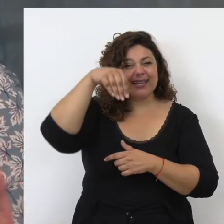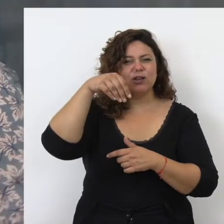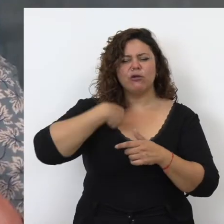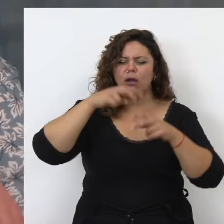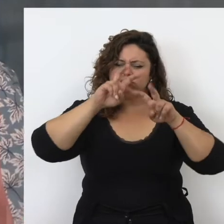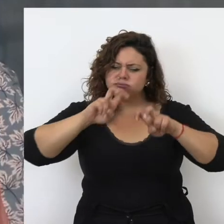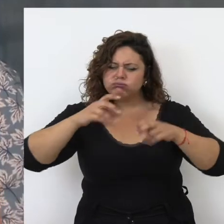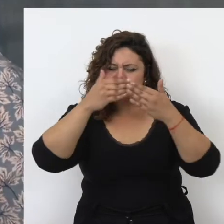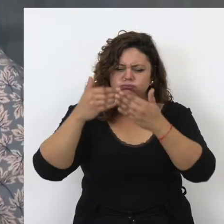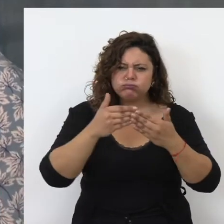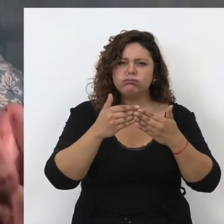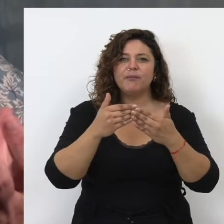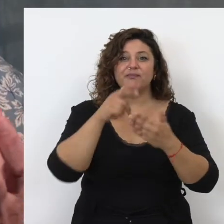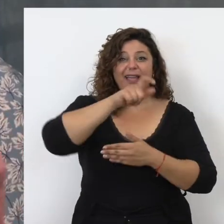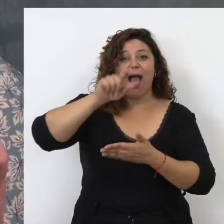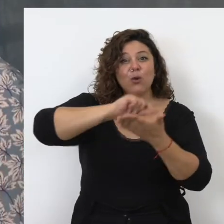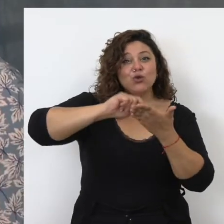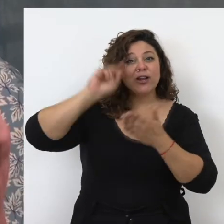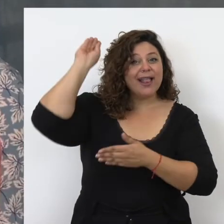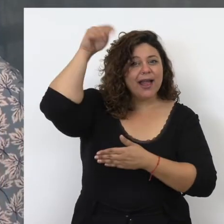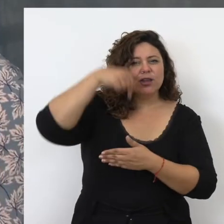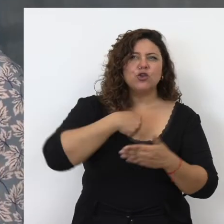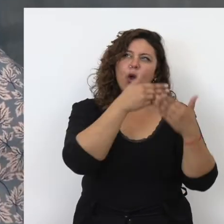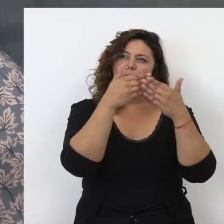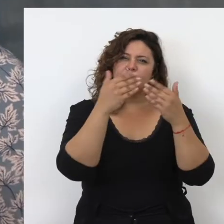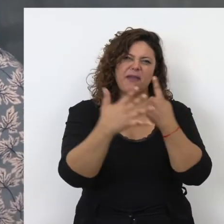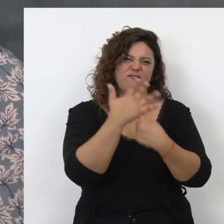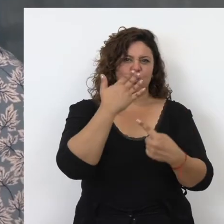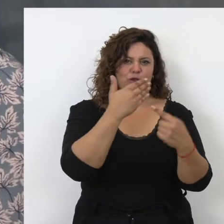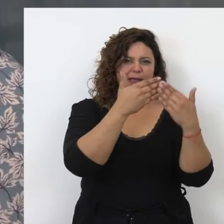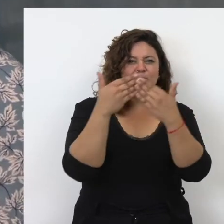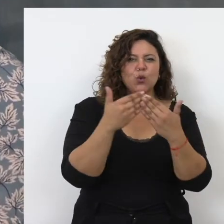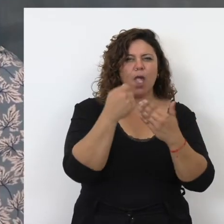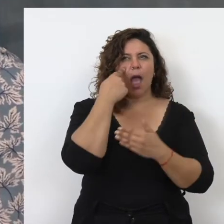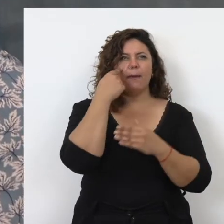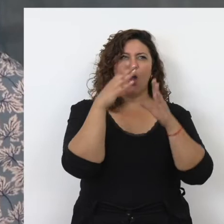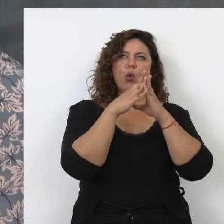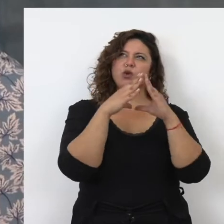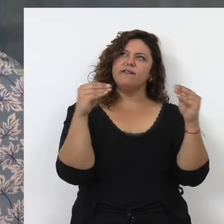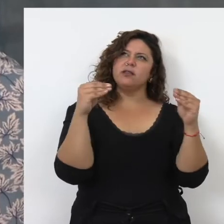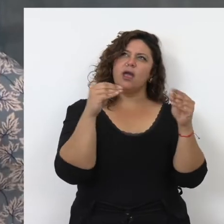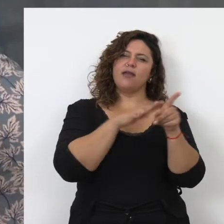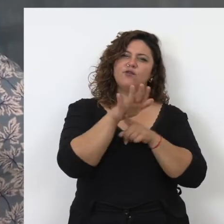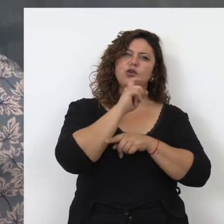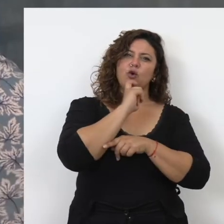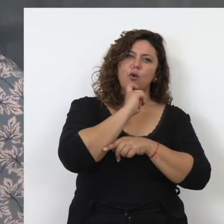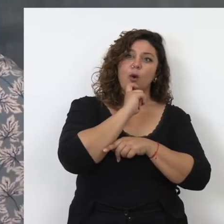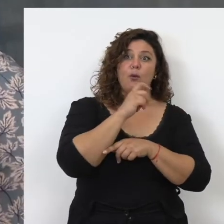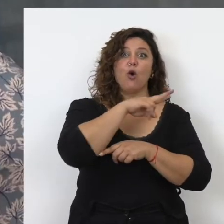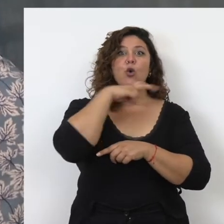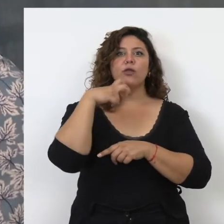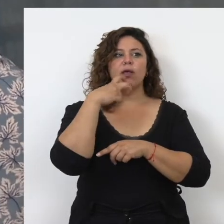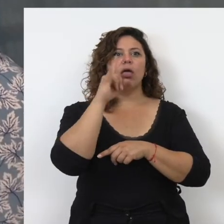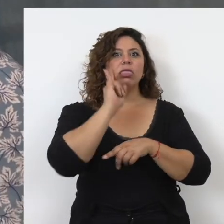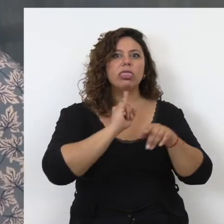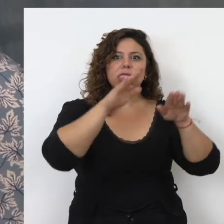latino me han llevado a lo largo de mi carrera a estudiar qué impresión causa la universidad, una institución que los judíos